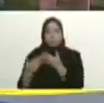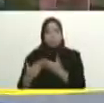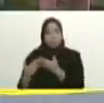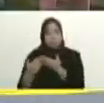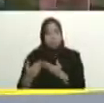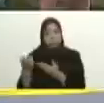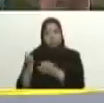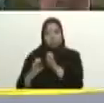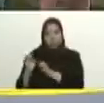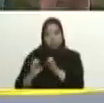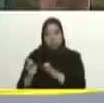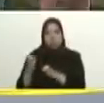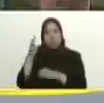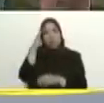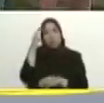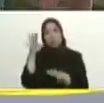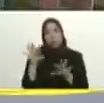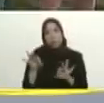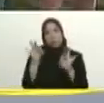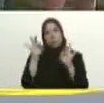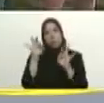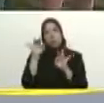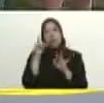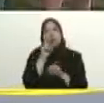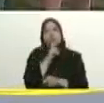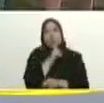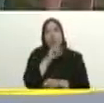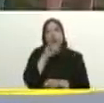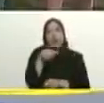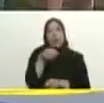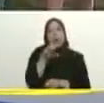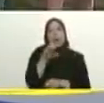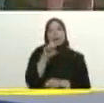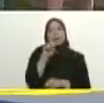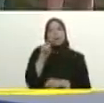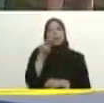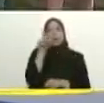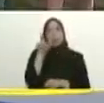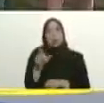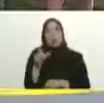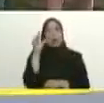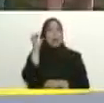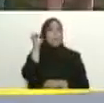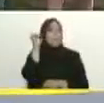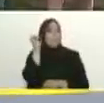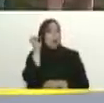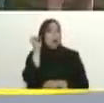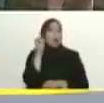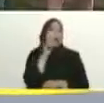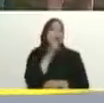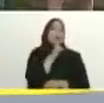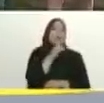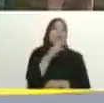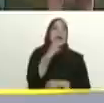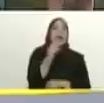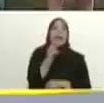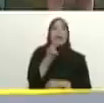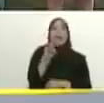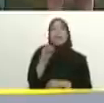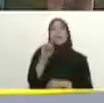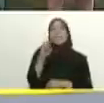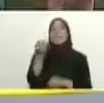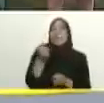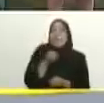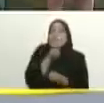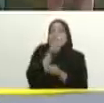mi saludo especial a Jesús Carmen y Luis buen mensaje